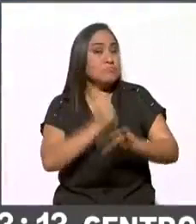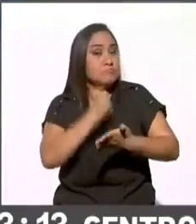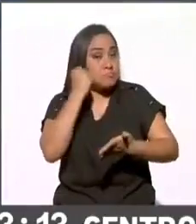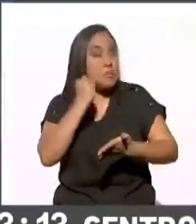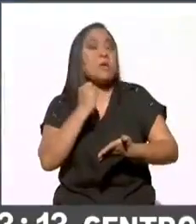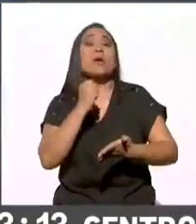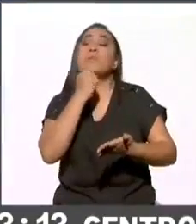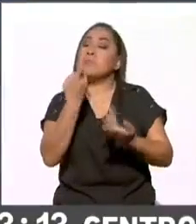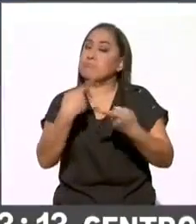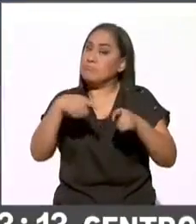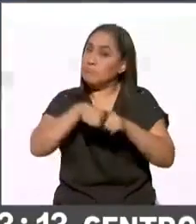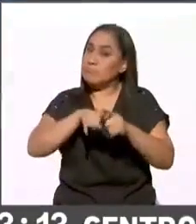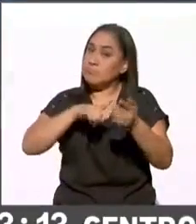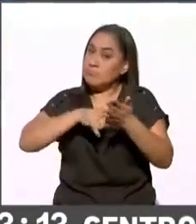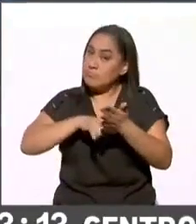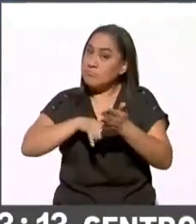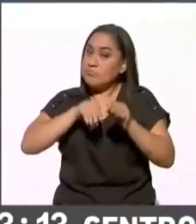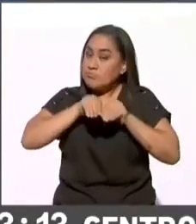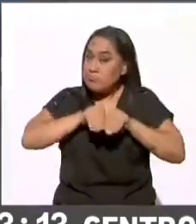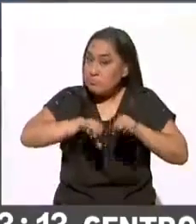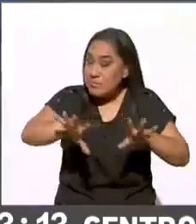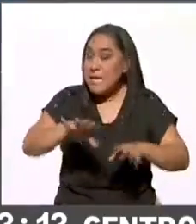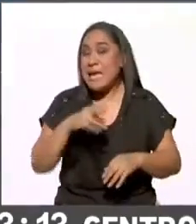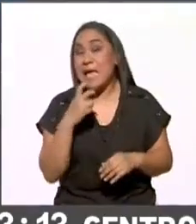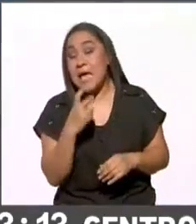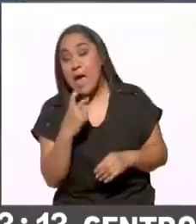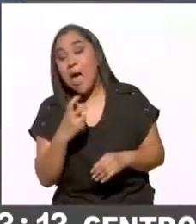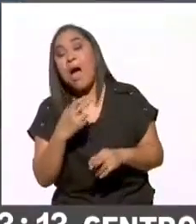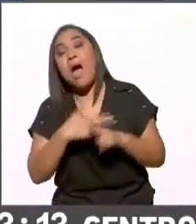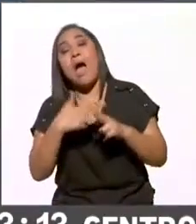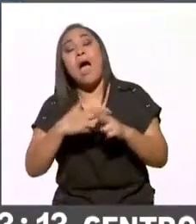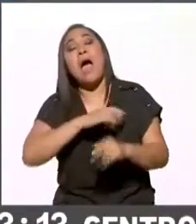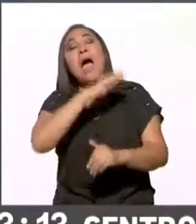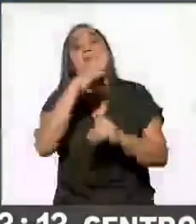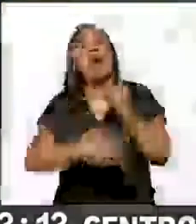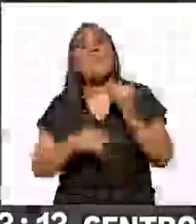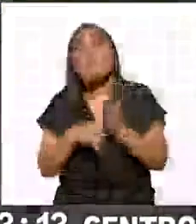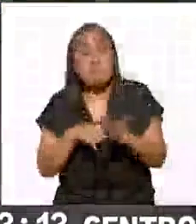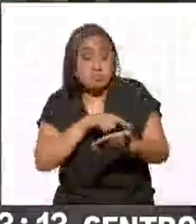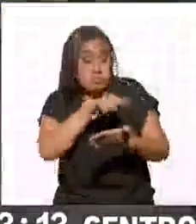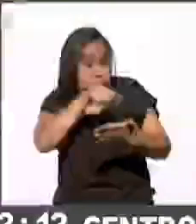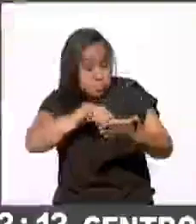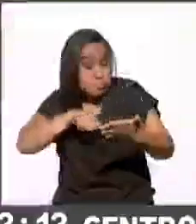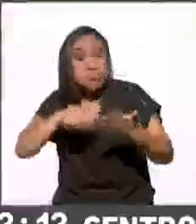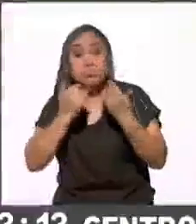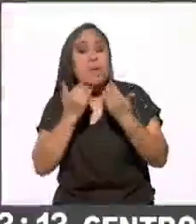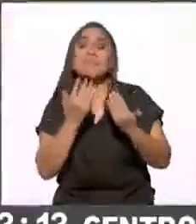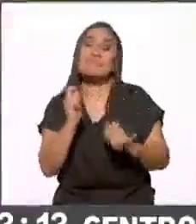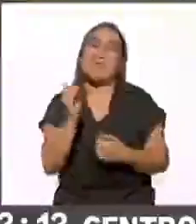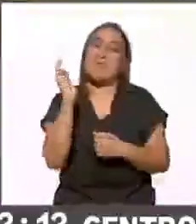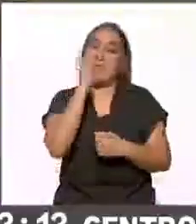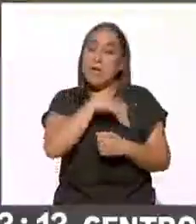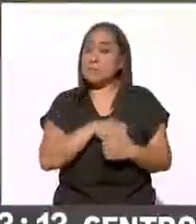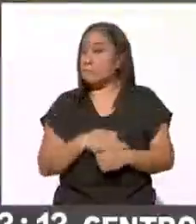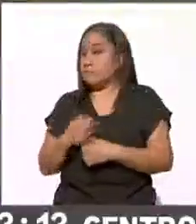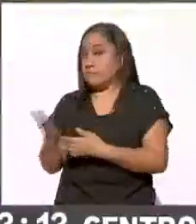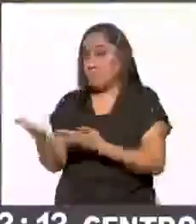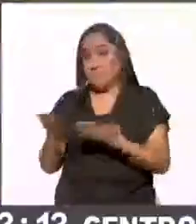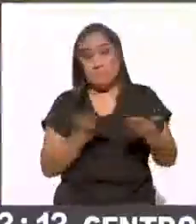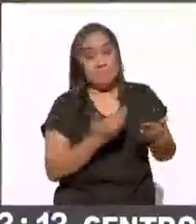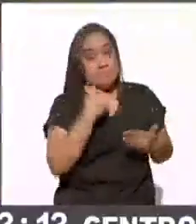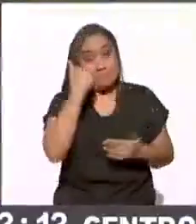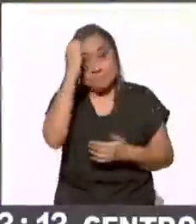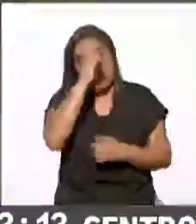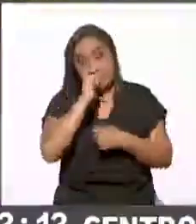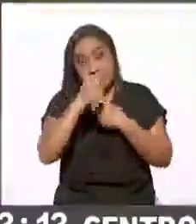de publicación, es decir, en el momento en que cerraron esta encuesta. Mariana, Ana, ¿quieren compartir algo más?